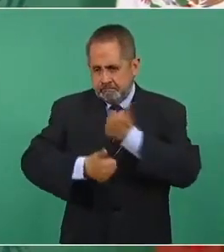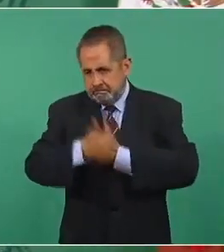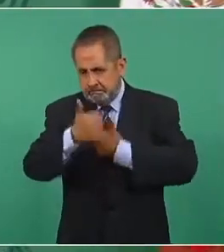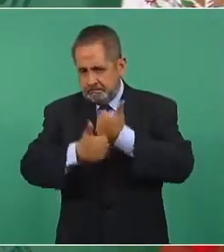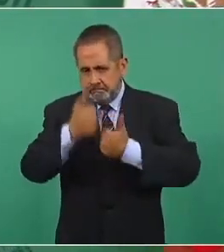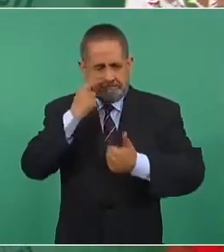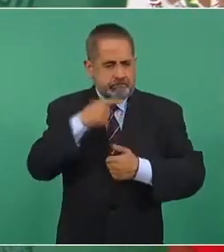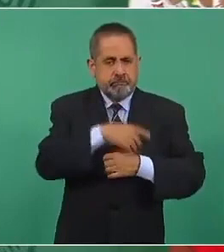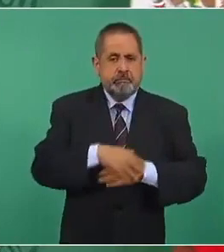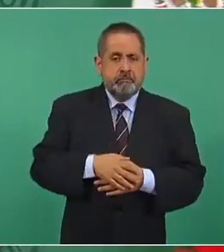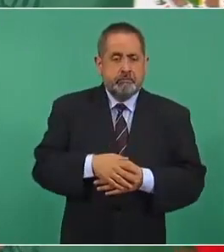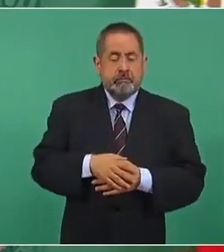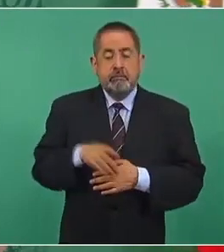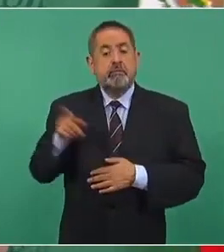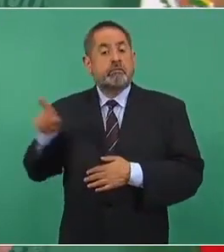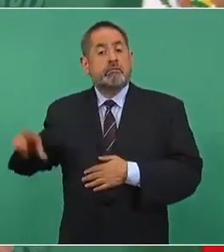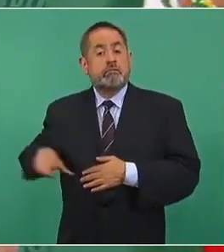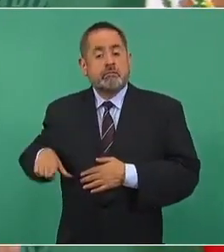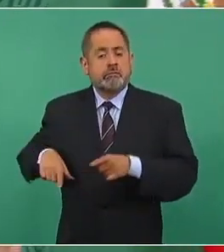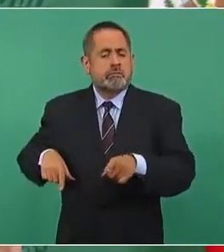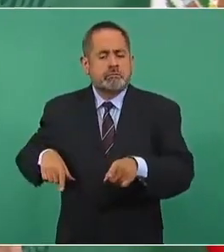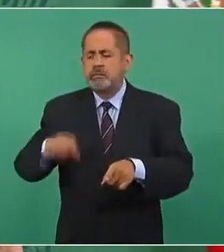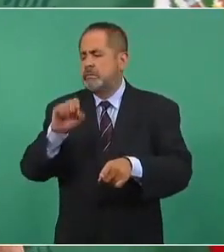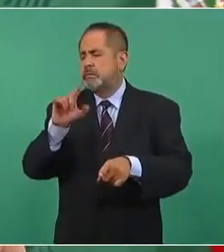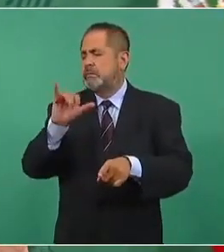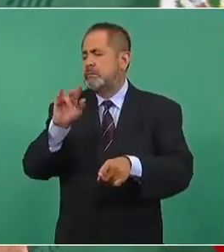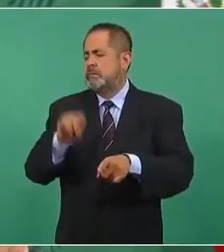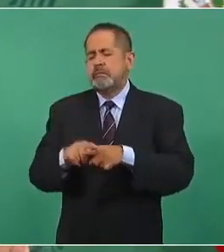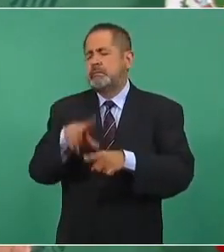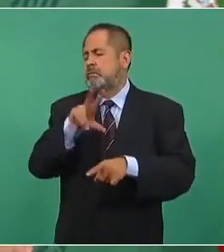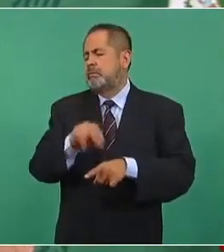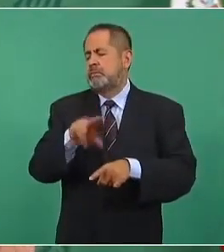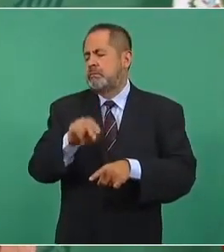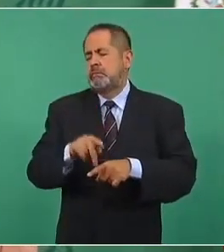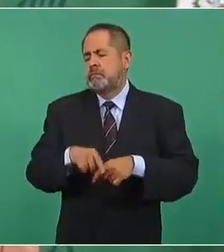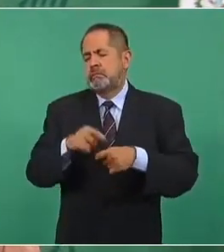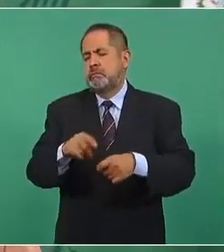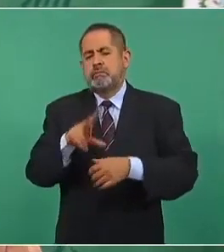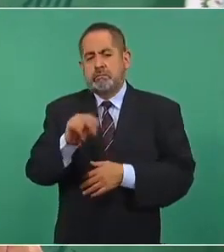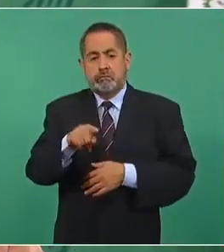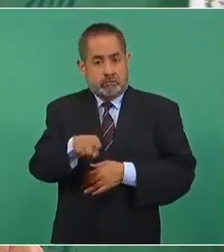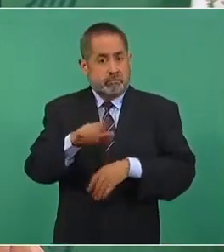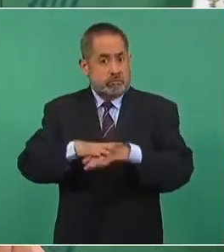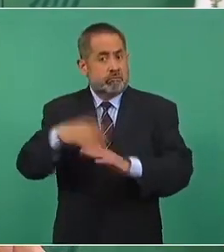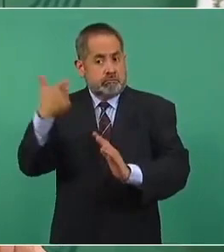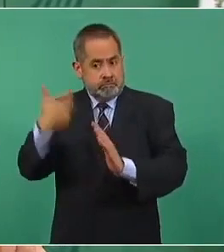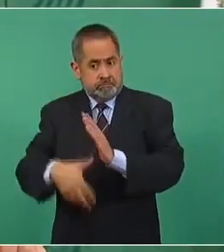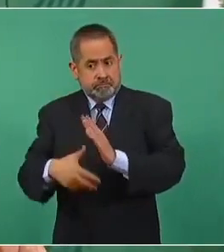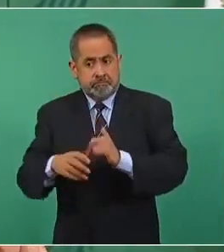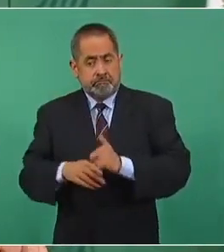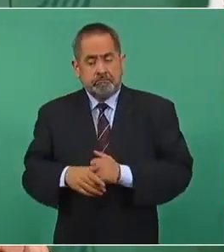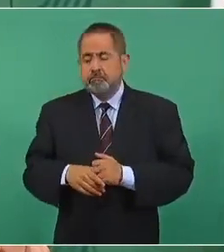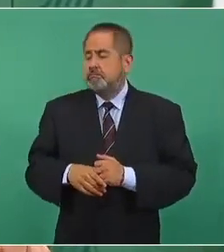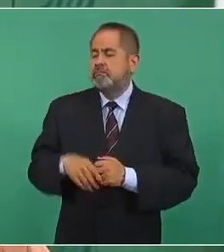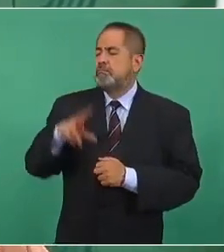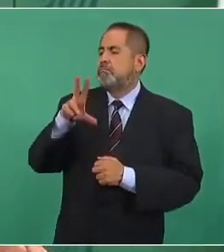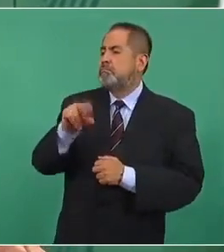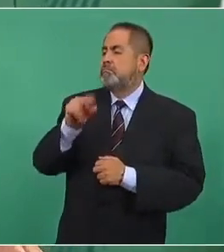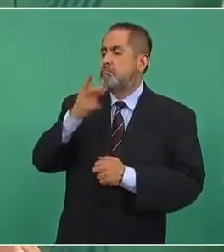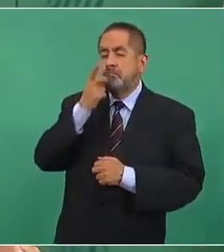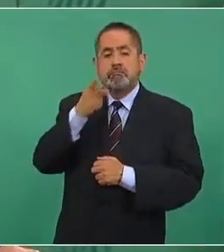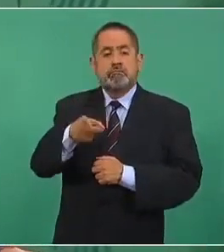y descalificaron a la empresa Slim que ofrecía un costo más bajo y la